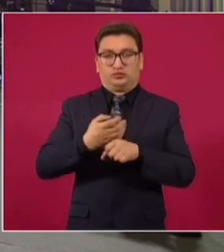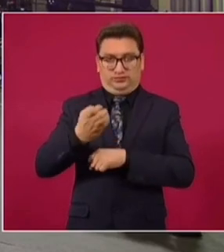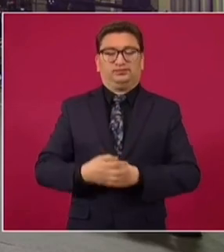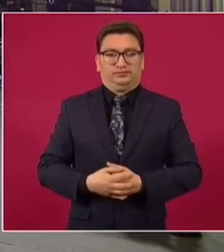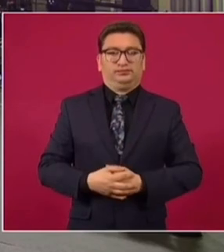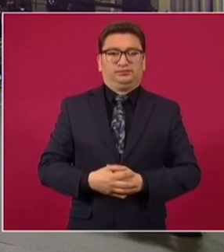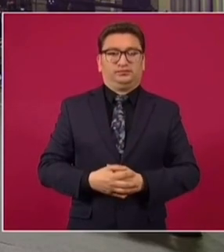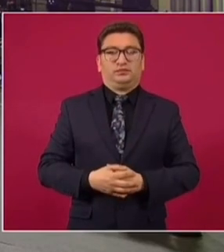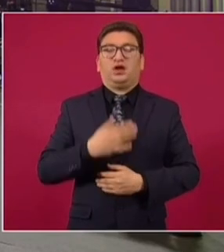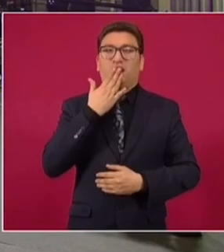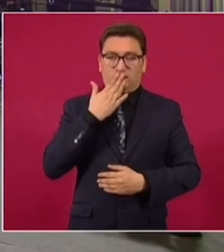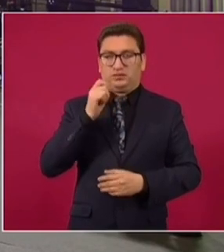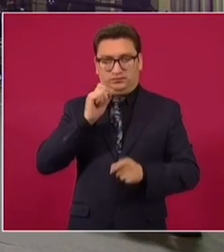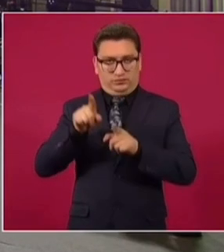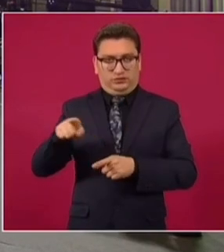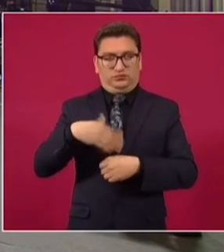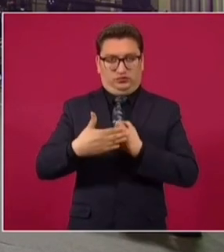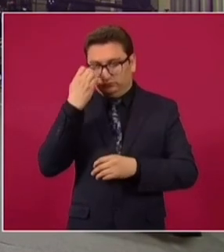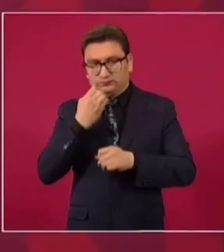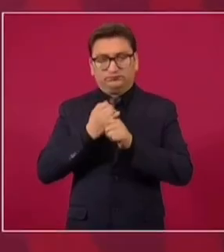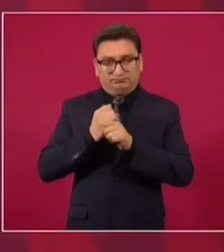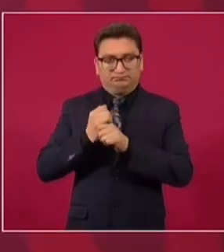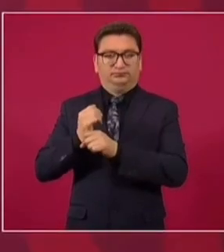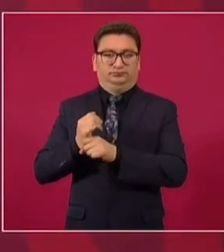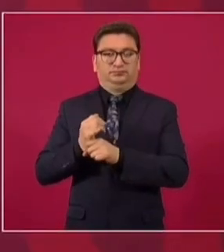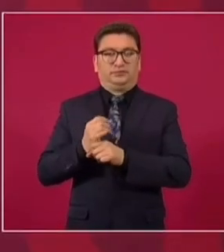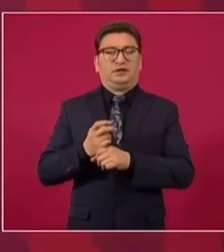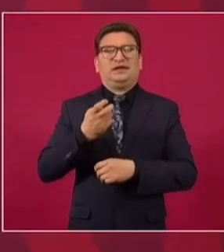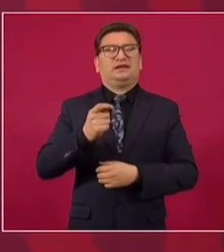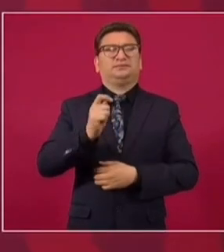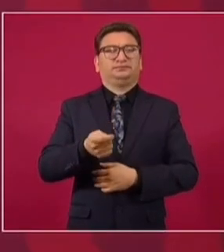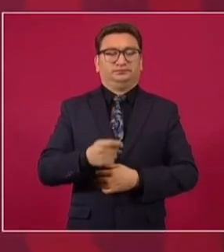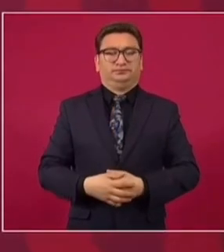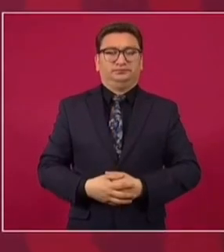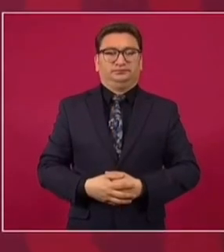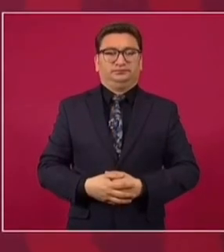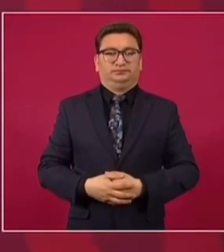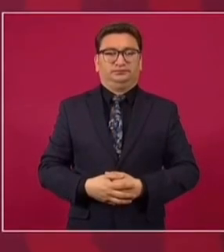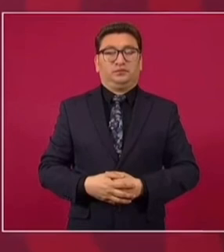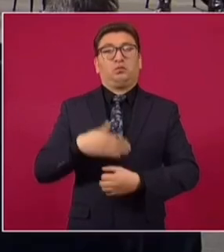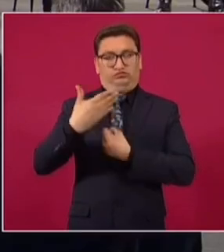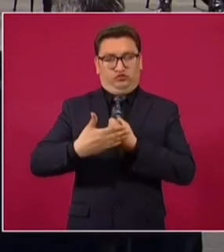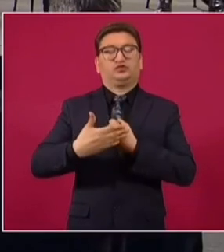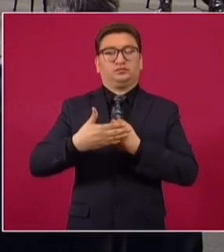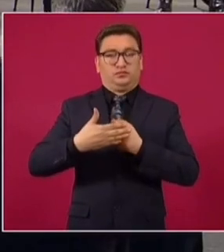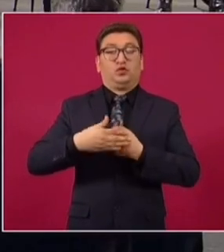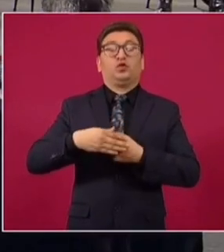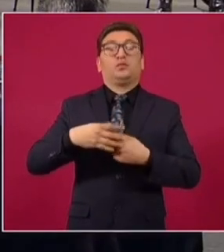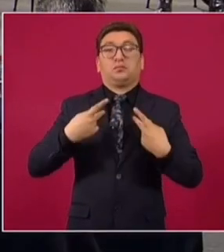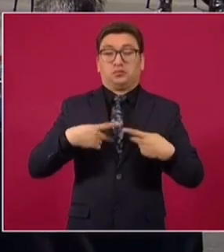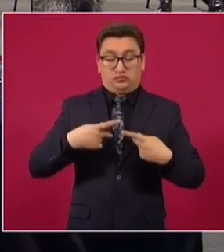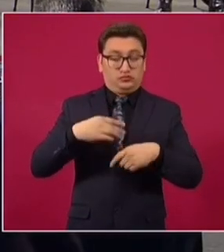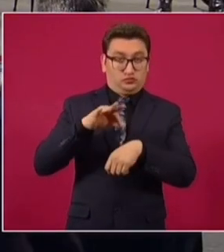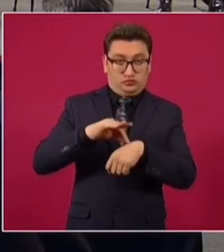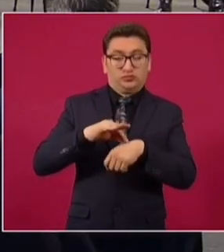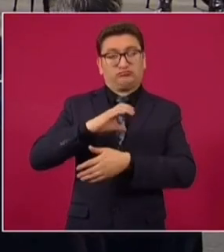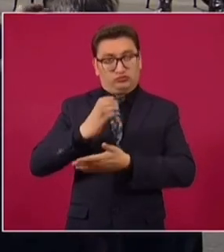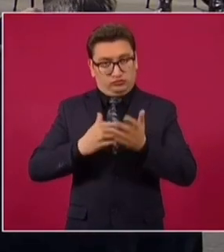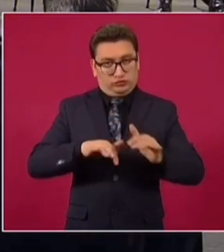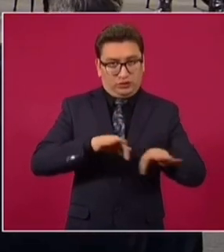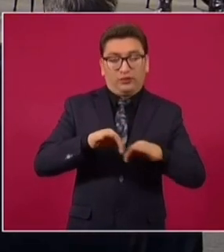y Sonora va a incorporarse, van a ser 13. Va a significar contratar médicos, contratar especialistas,